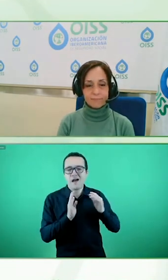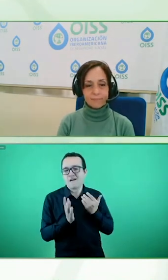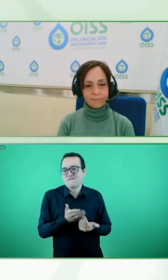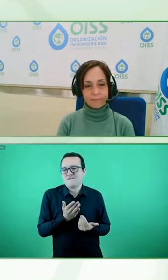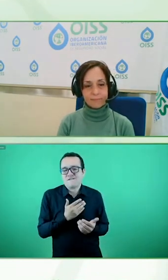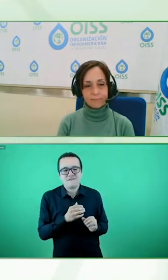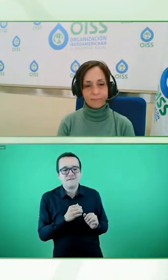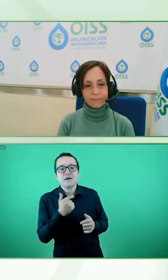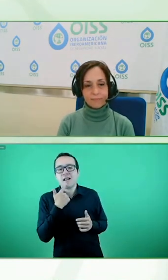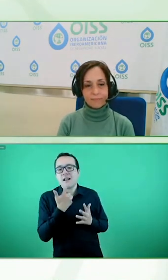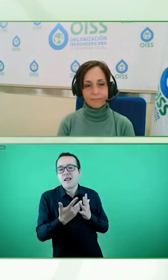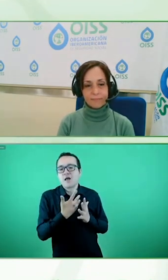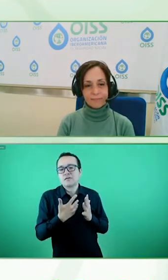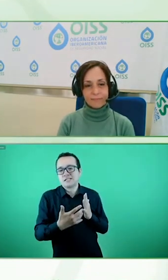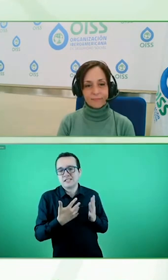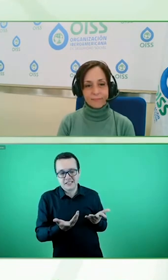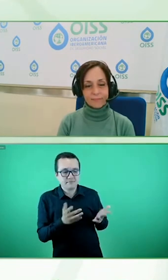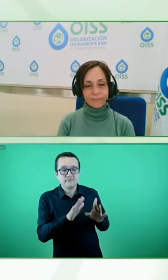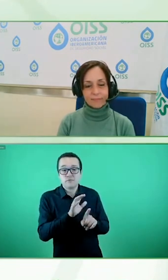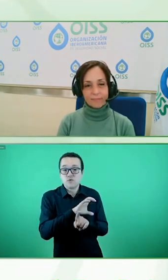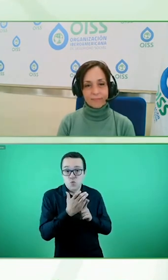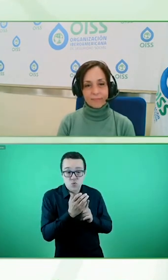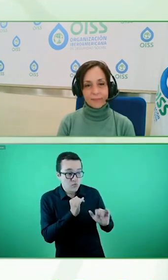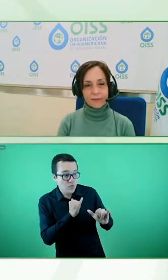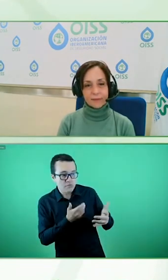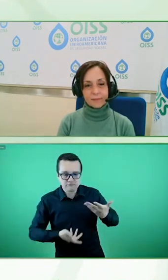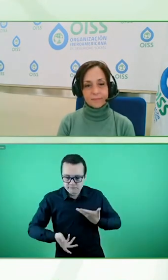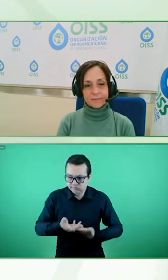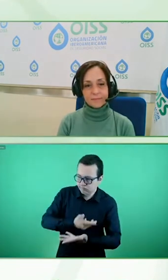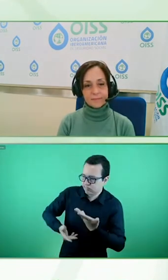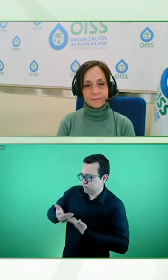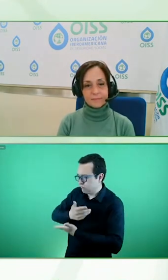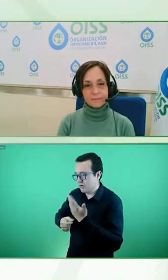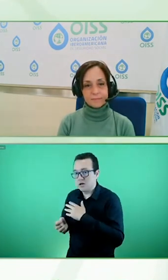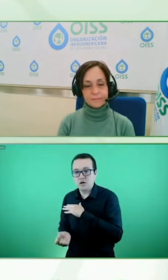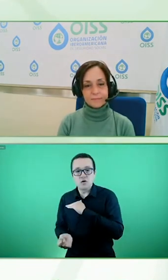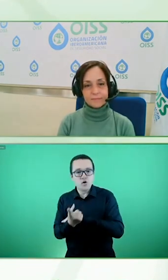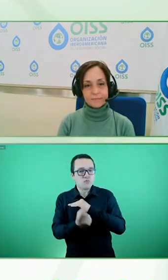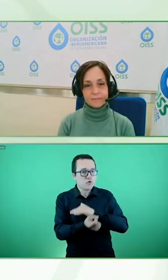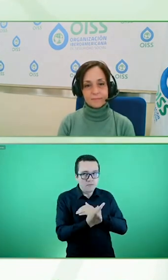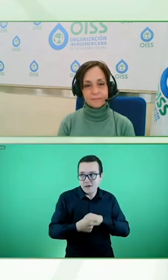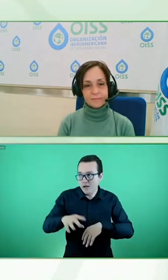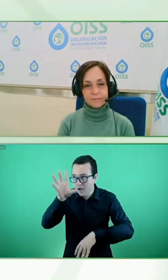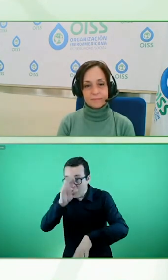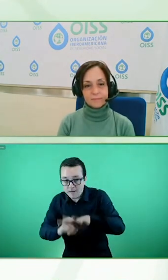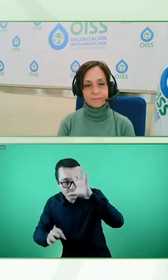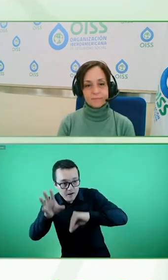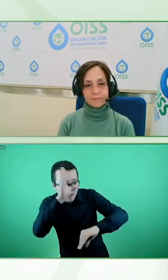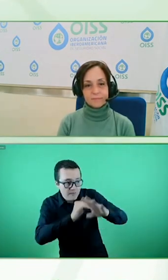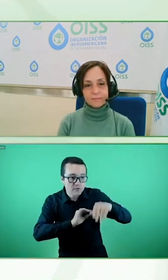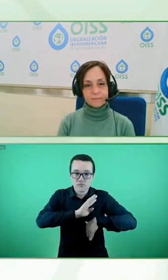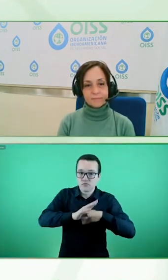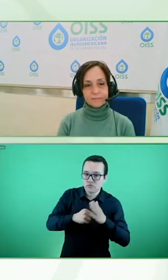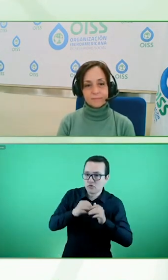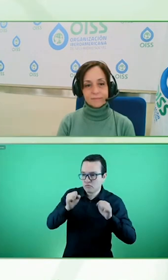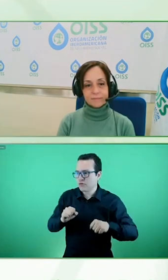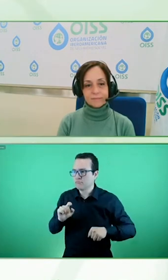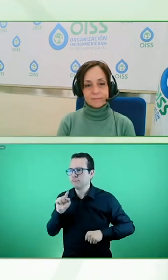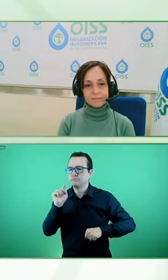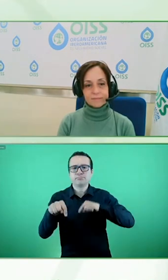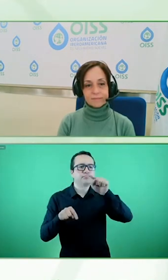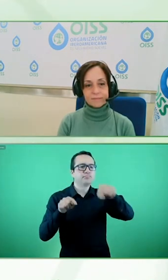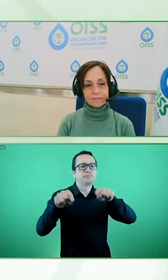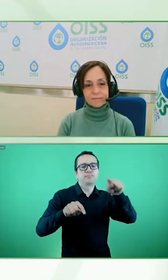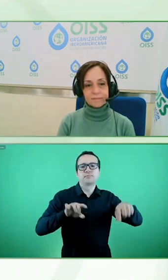culturales y también es una oportunidad una oportunidad de aprender todos decíais el desafío de salir a los diferentes países por supuesto la región